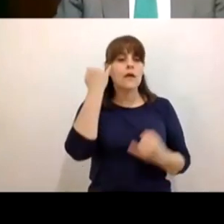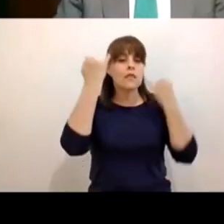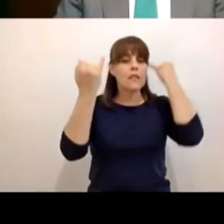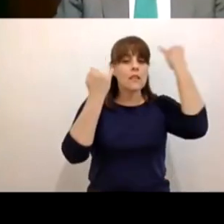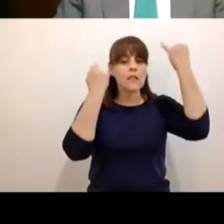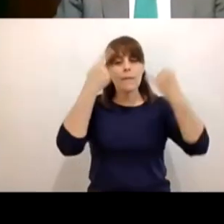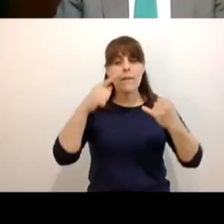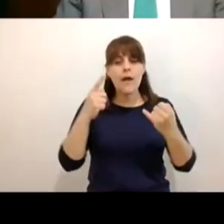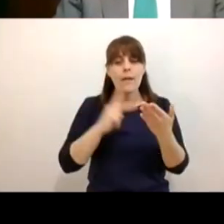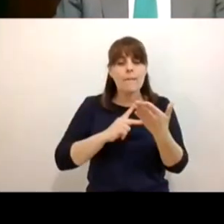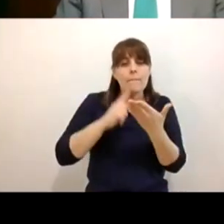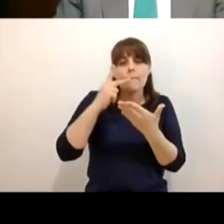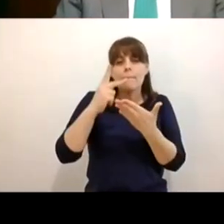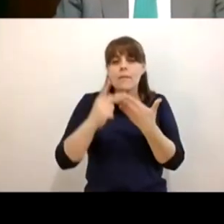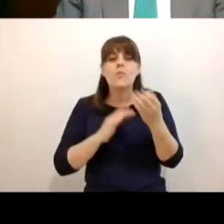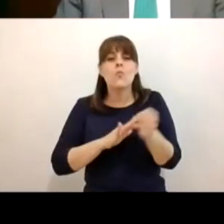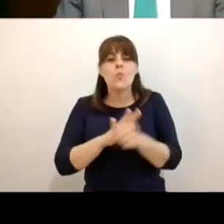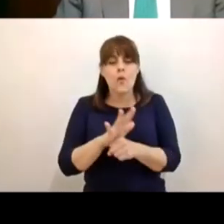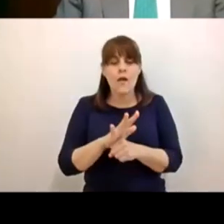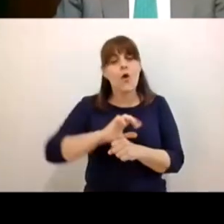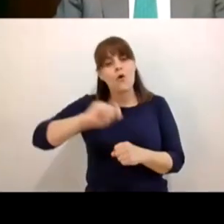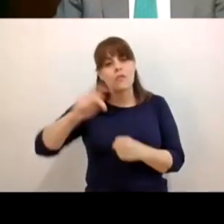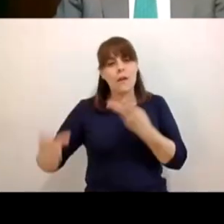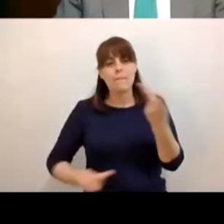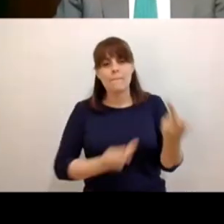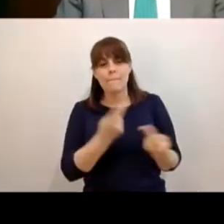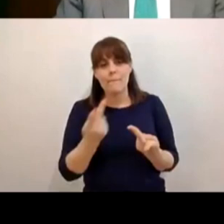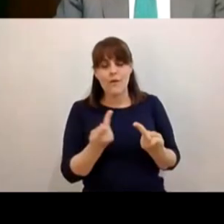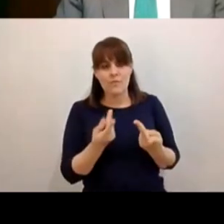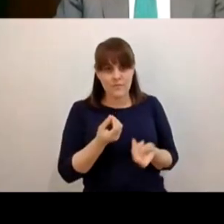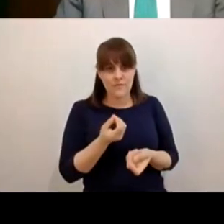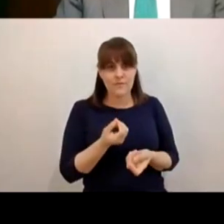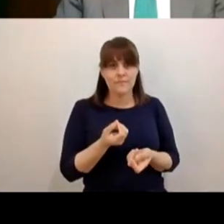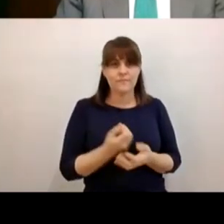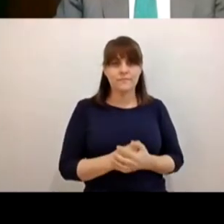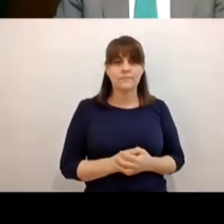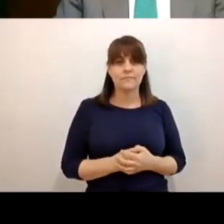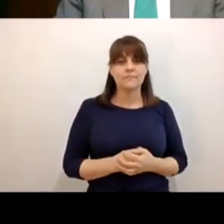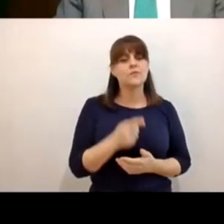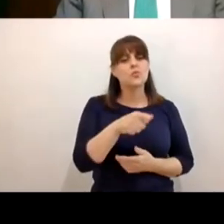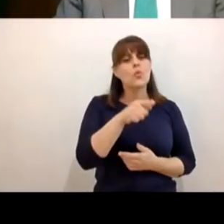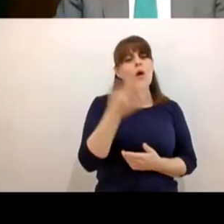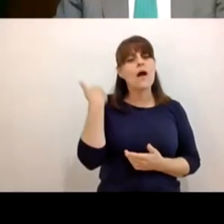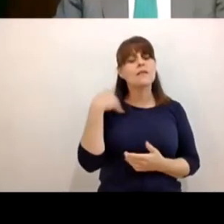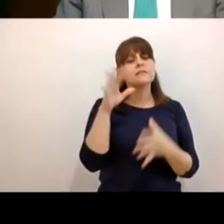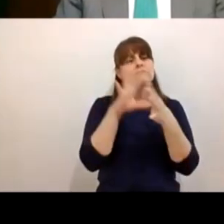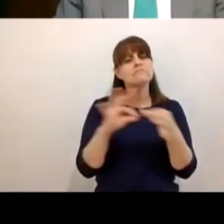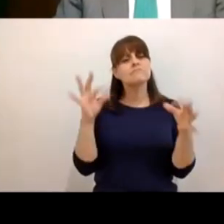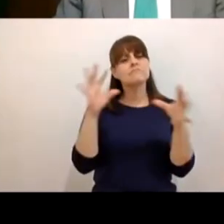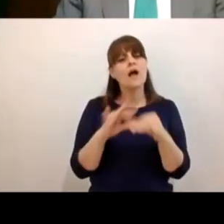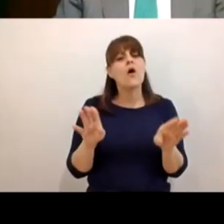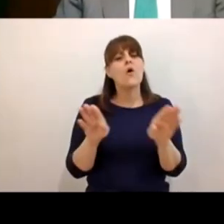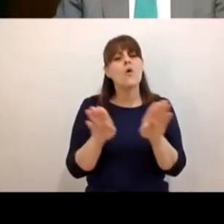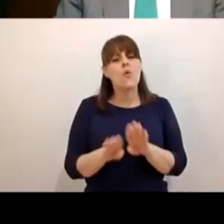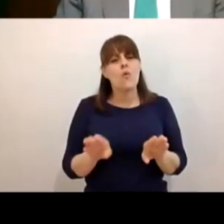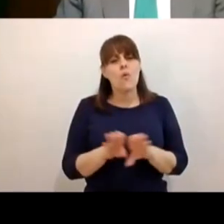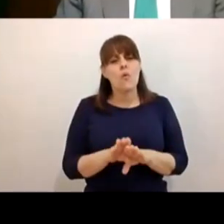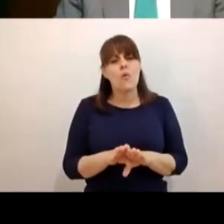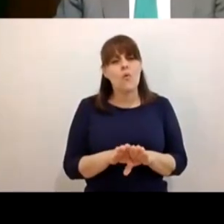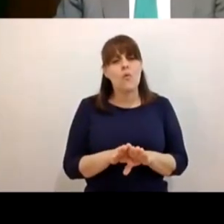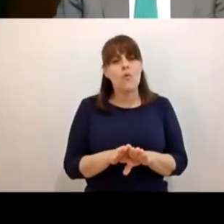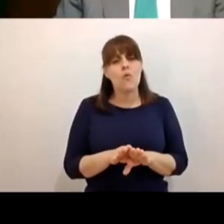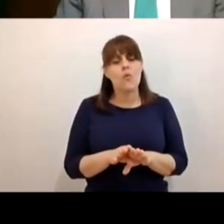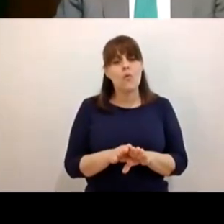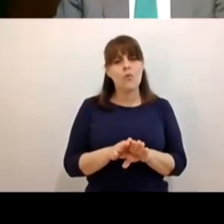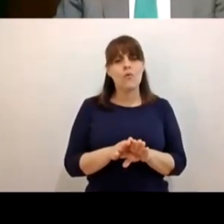una de las preguntas que hay aquí que tiene que ver con la flexibilidad tú hablabas justamente de cómo le entregaron de alguna